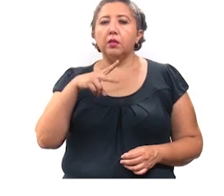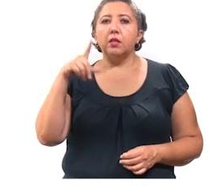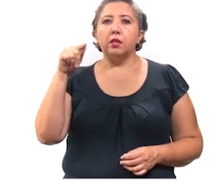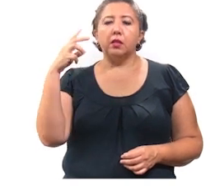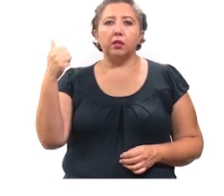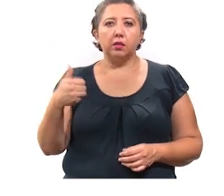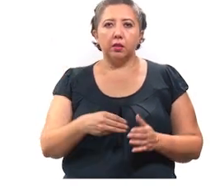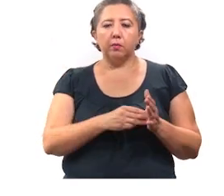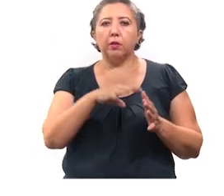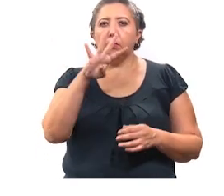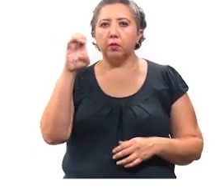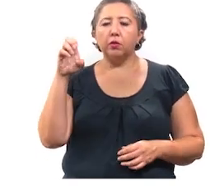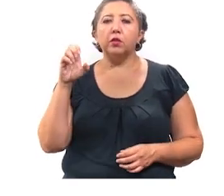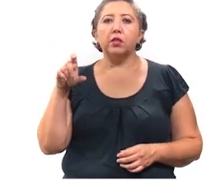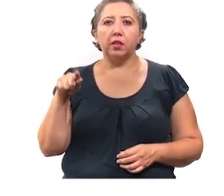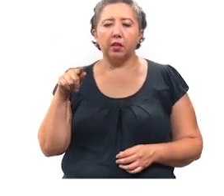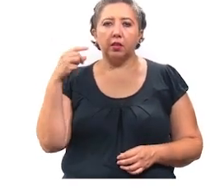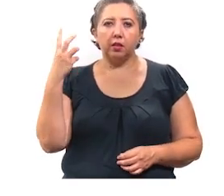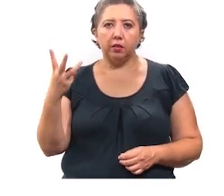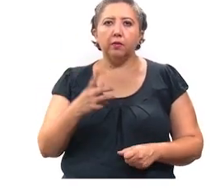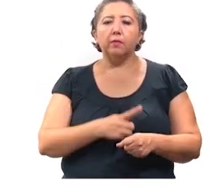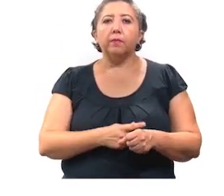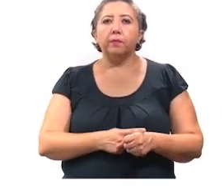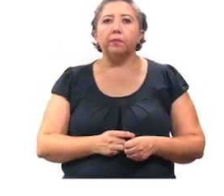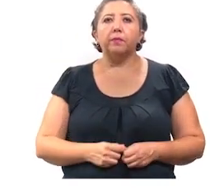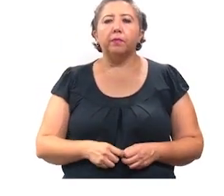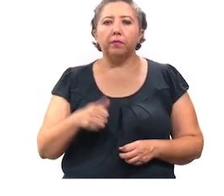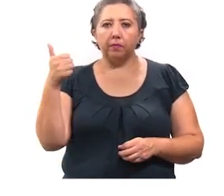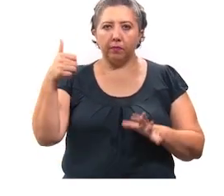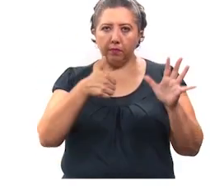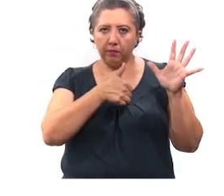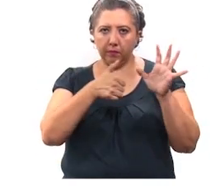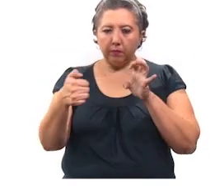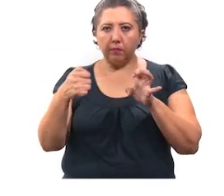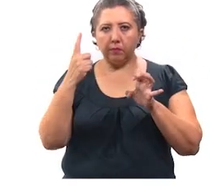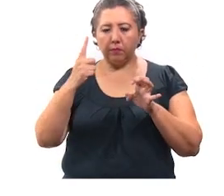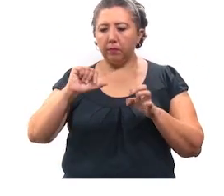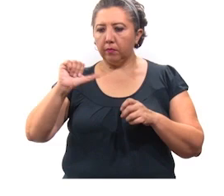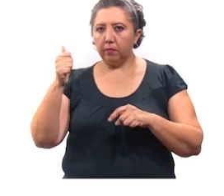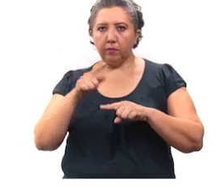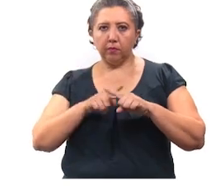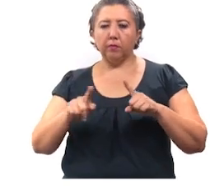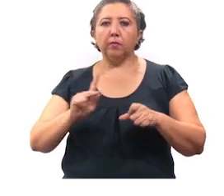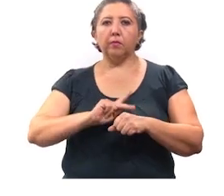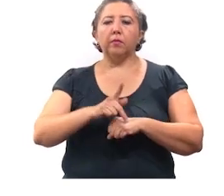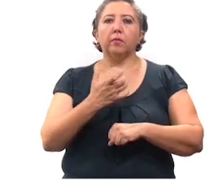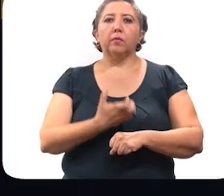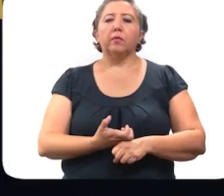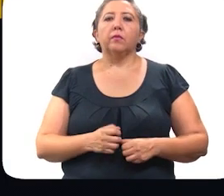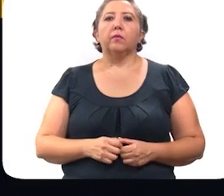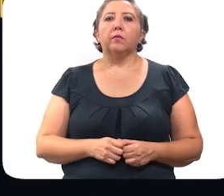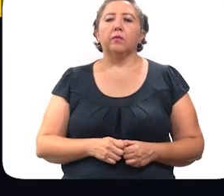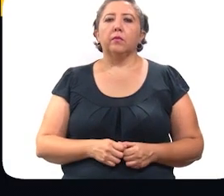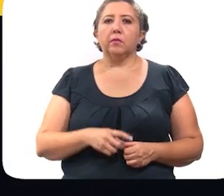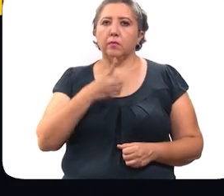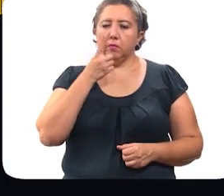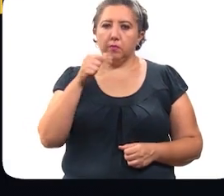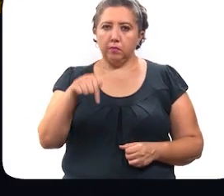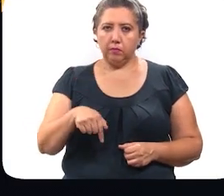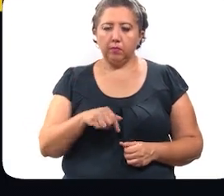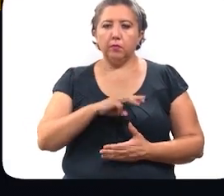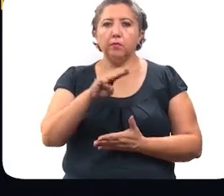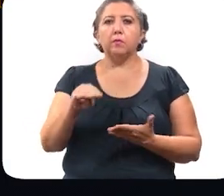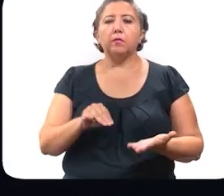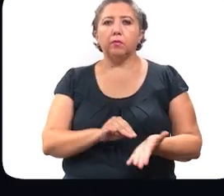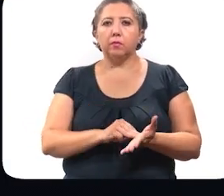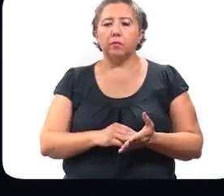los 76.473 casos positivos, 601 son de otro país u otro estado. Específicamente,